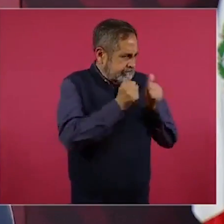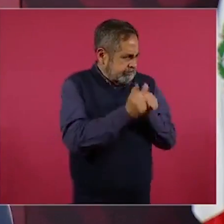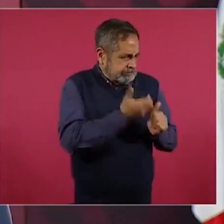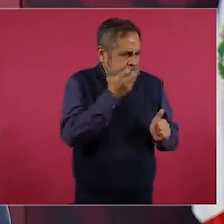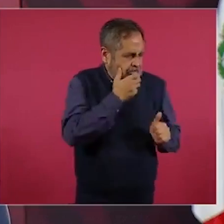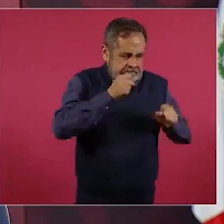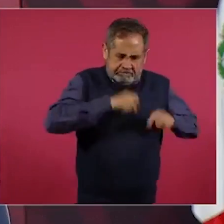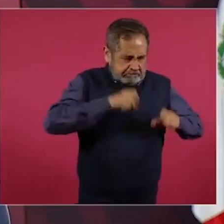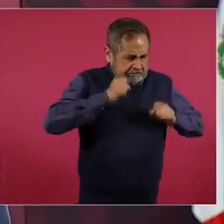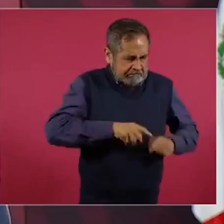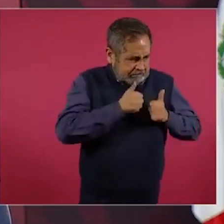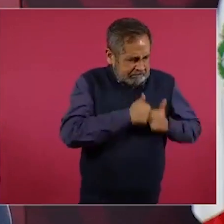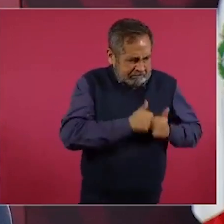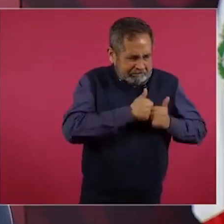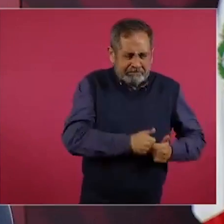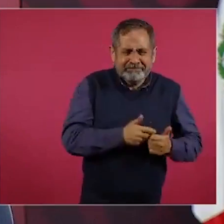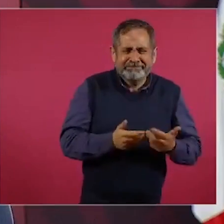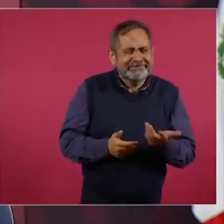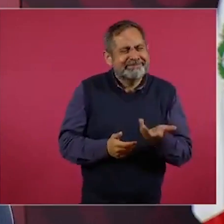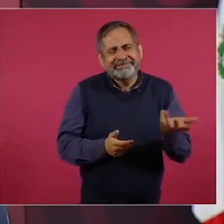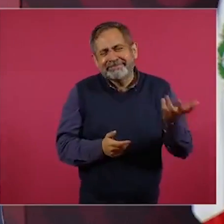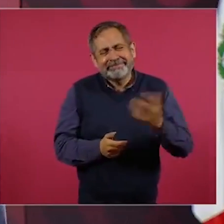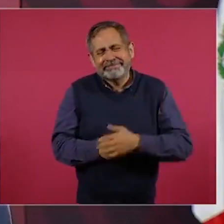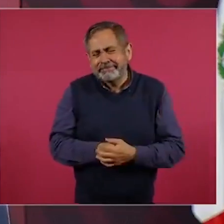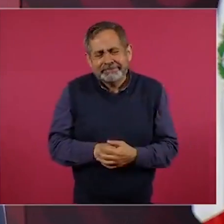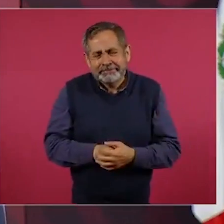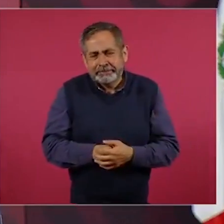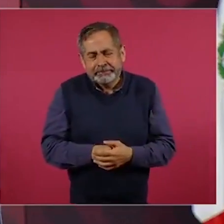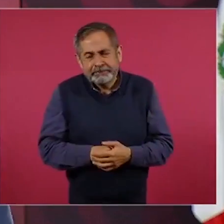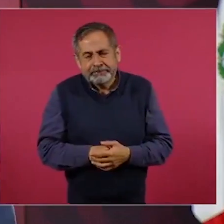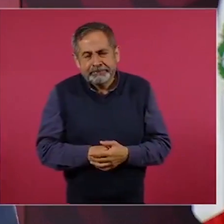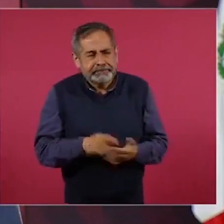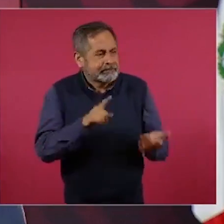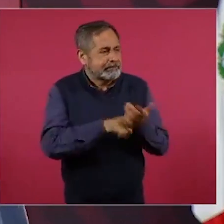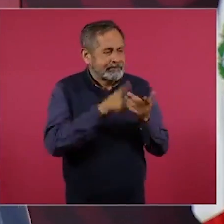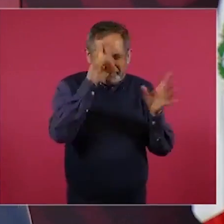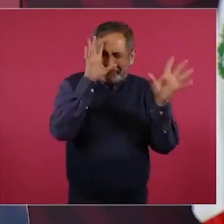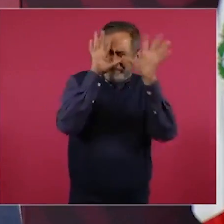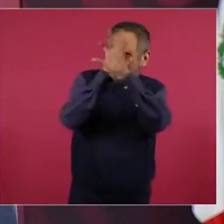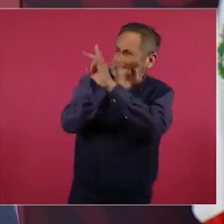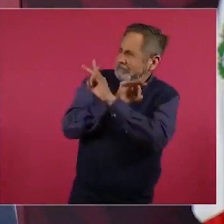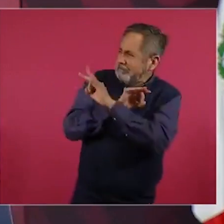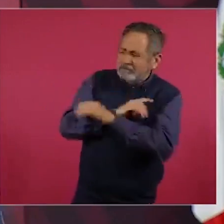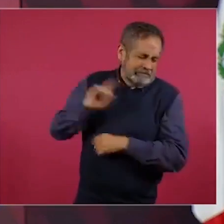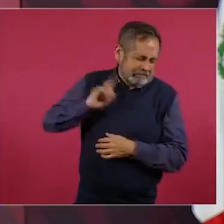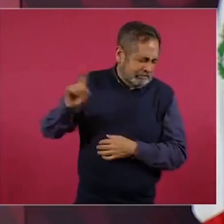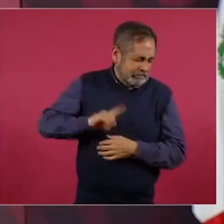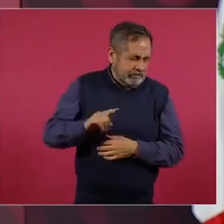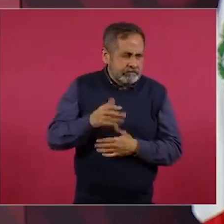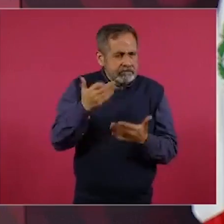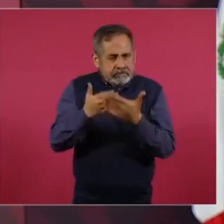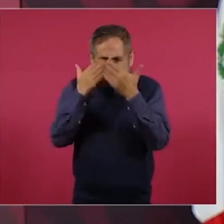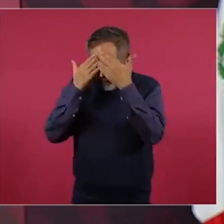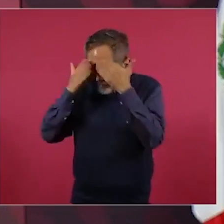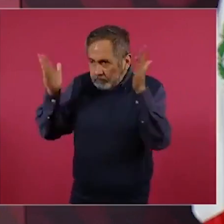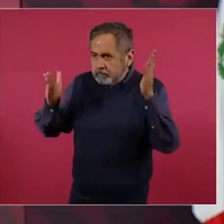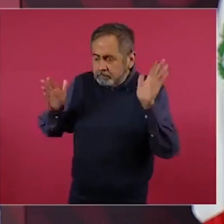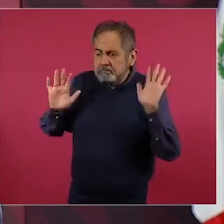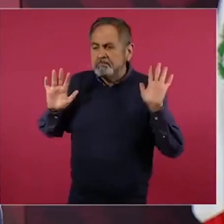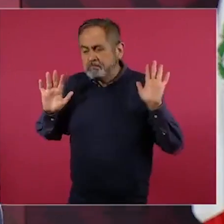por qué obnubilarse, por qué no ver las cosas como son,